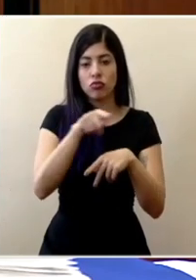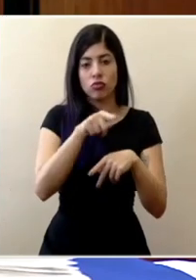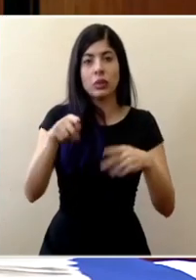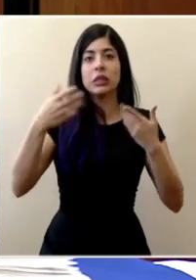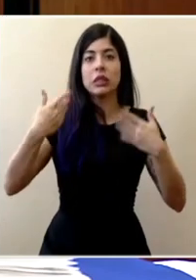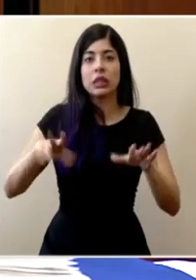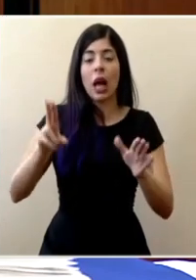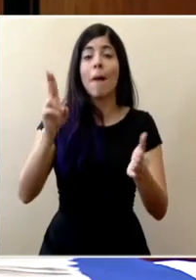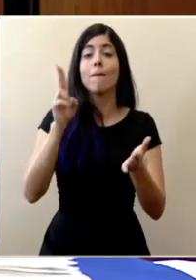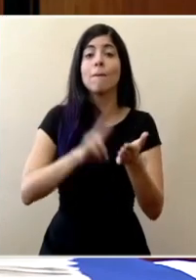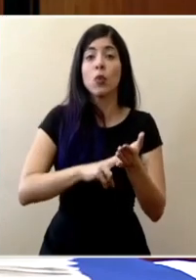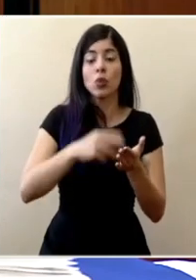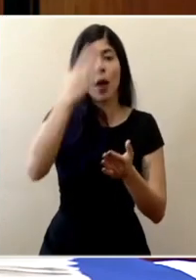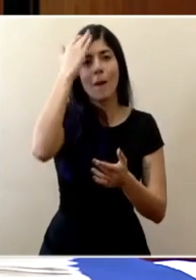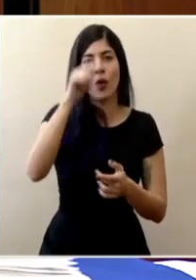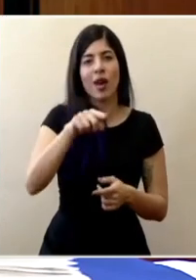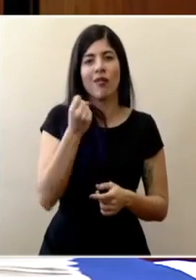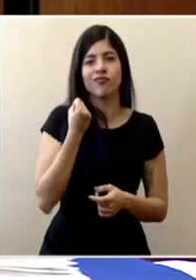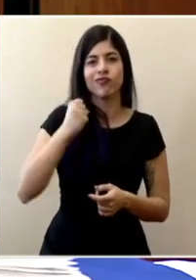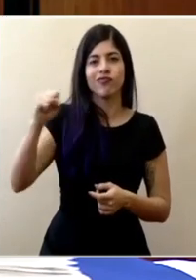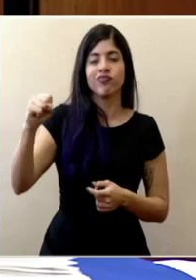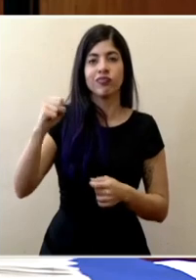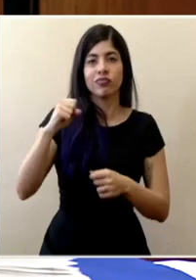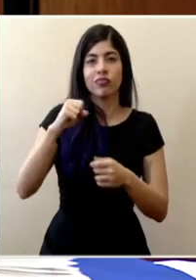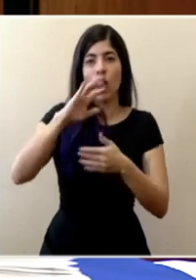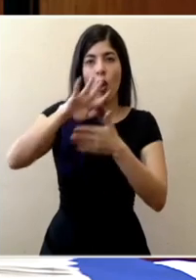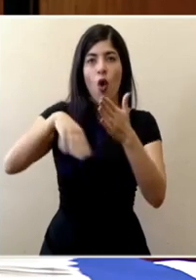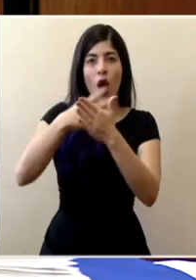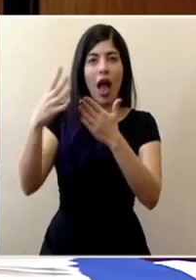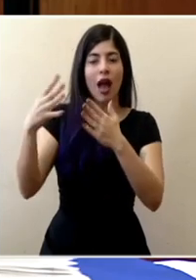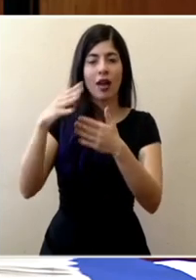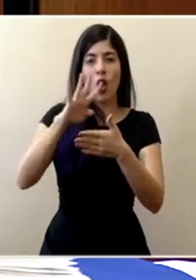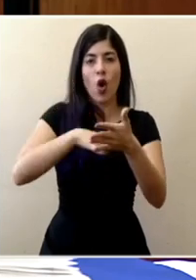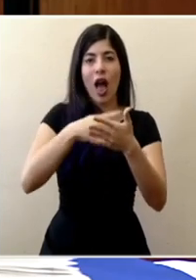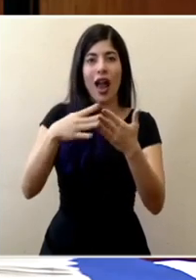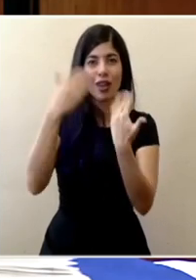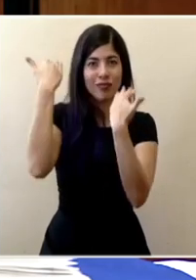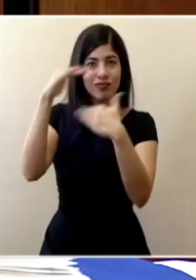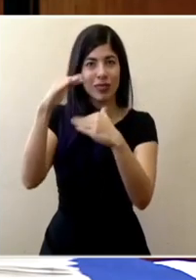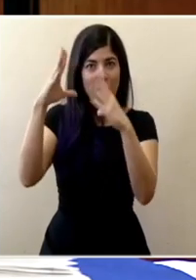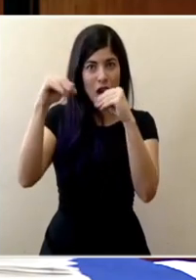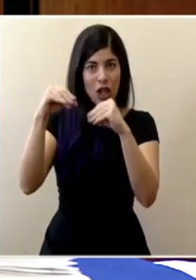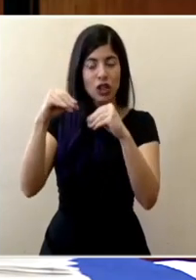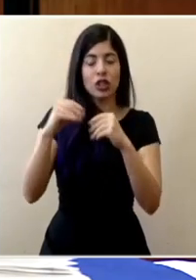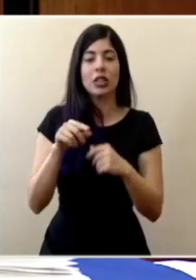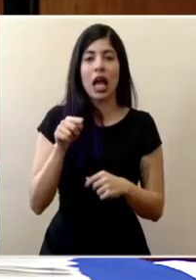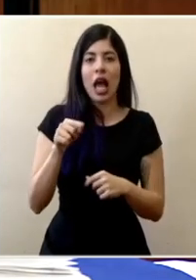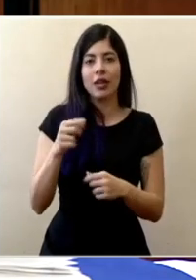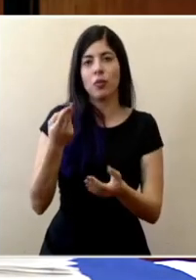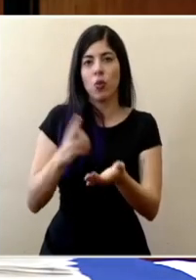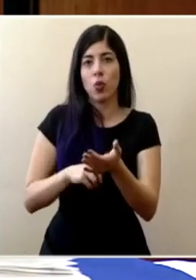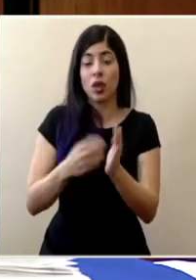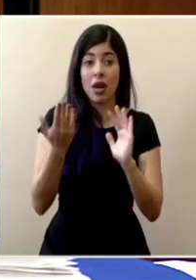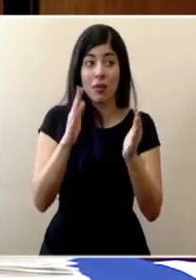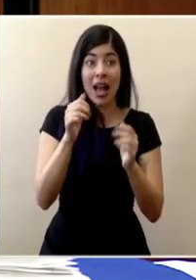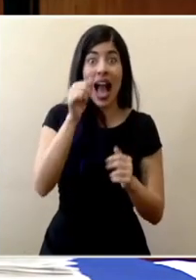se les hizo una multa por incumplir la restricción vehicular nocturna. debemos decir que comparado con el día anterior aumentó